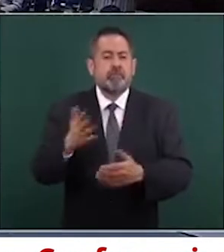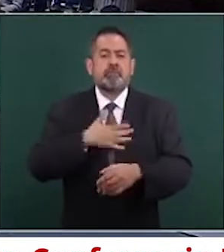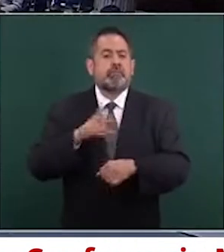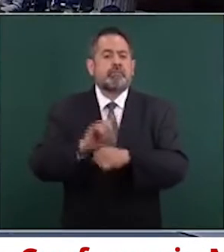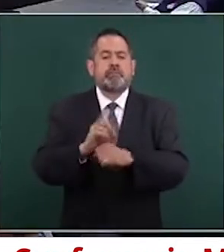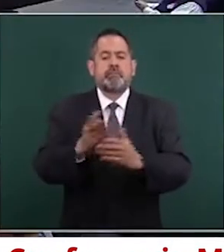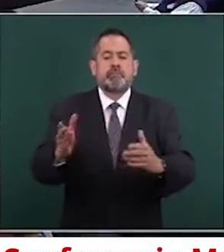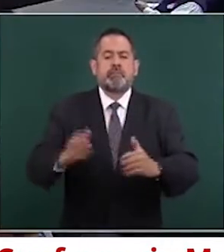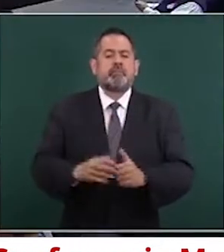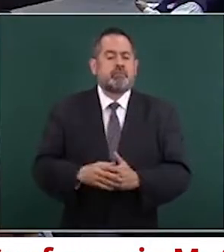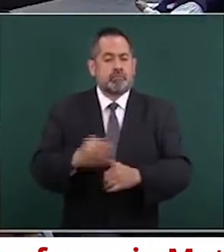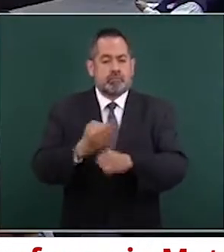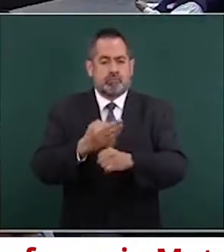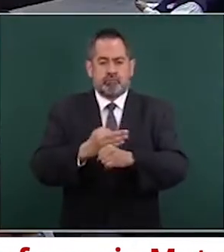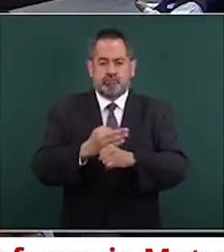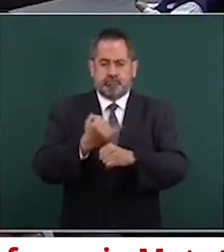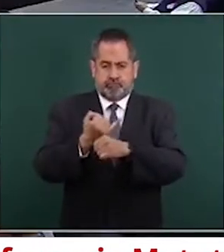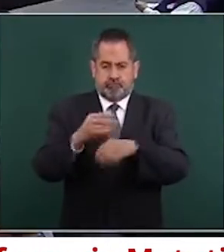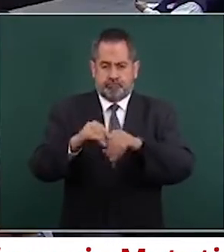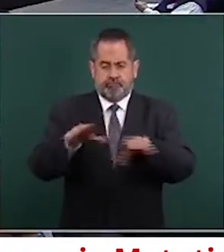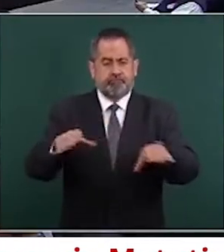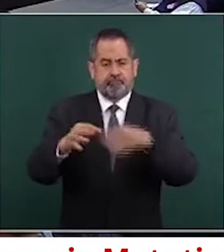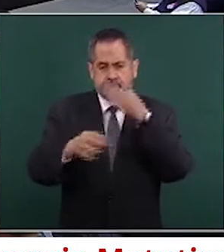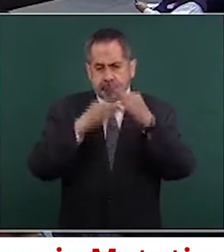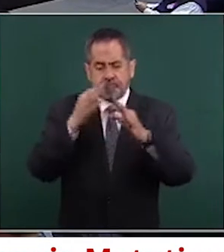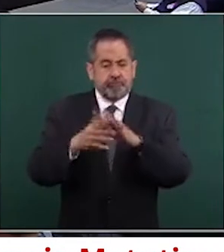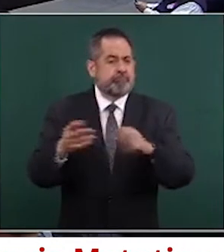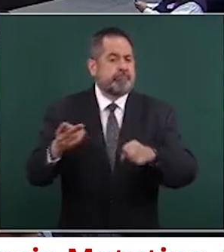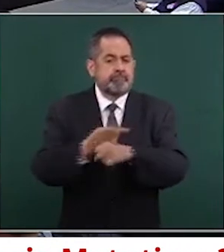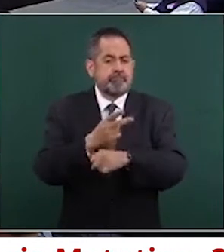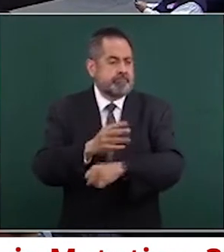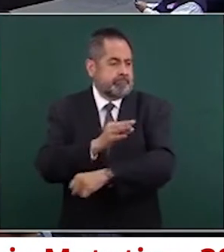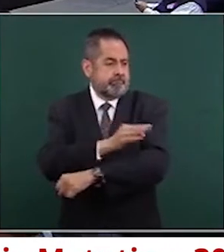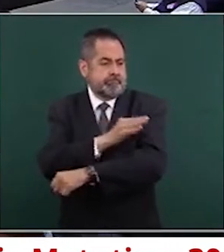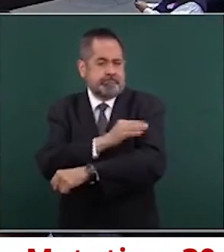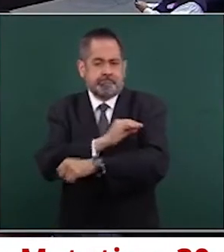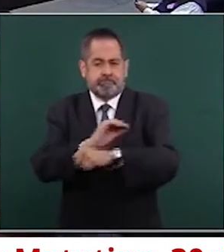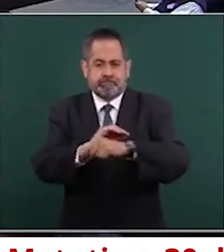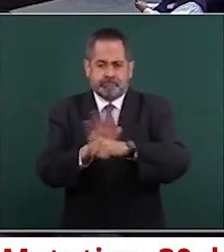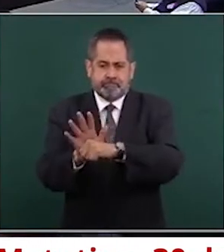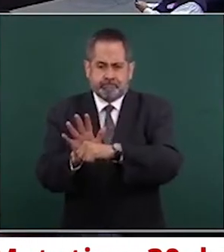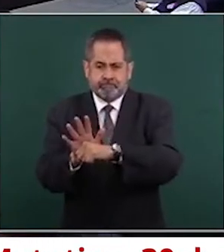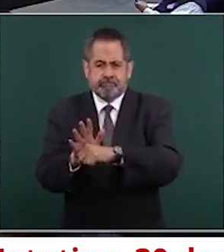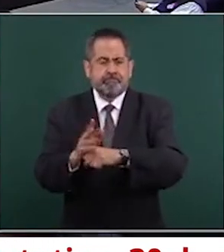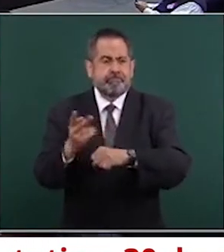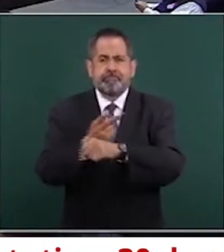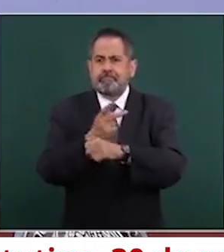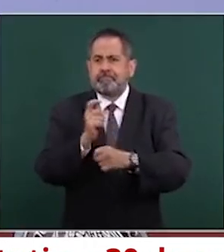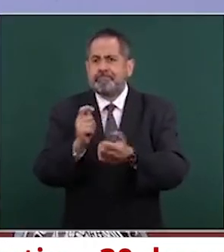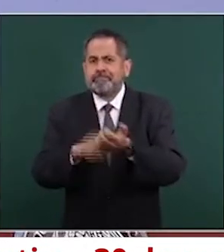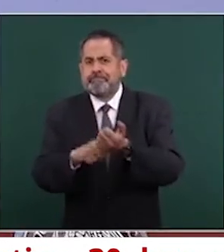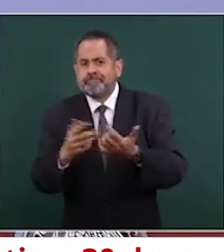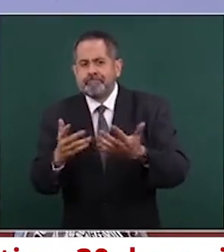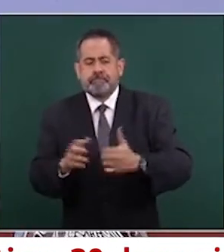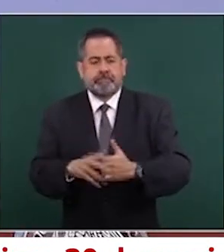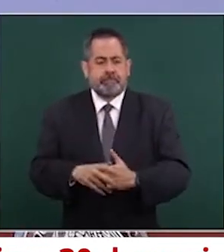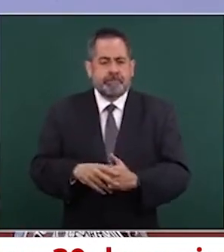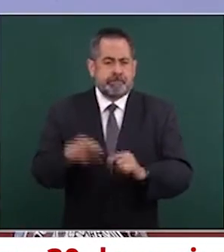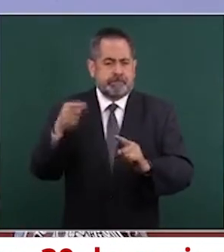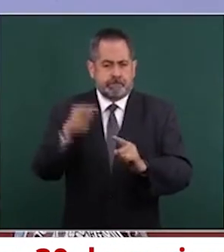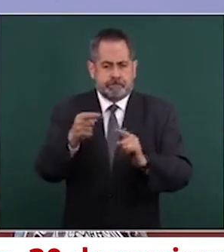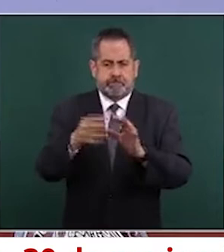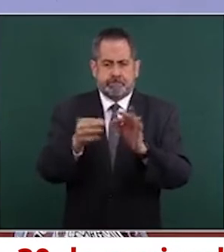Vamos a informar sobre el avance de la vacunación COVID y el curso de la epidemia, y en particular,